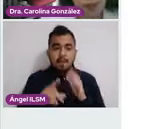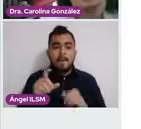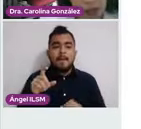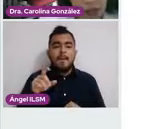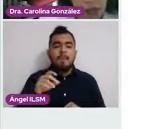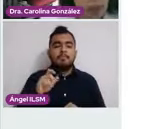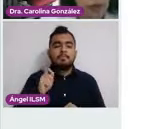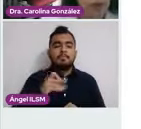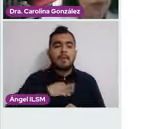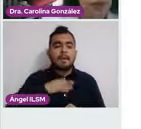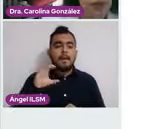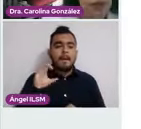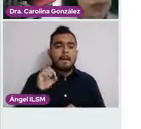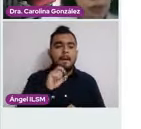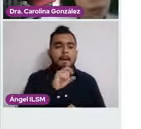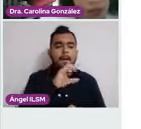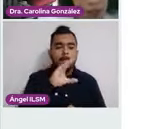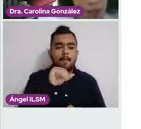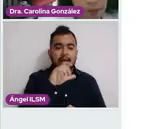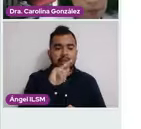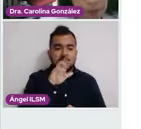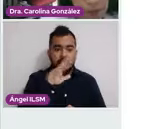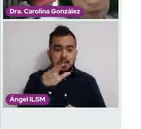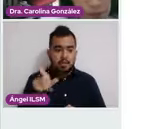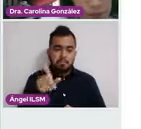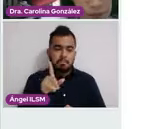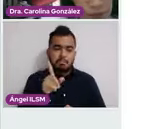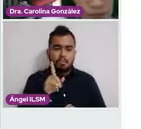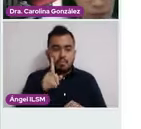relevancia, solo hay que dar tratamiento. Siguiente.